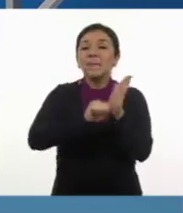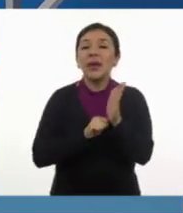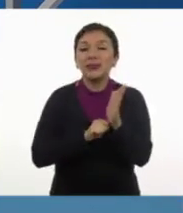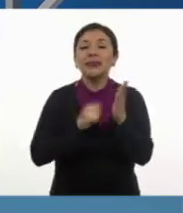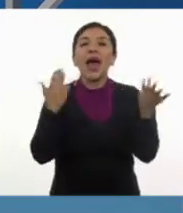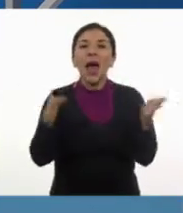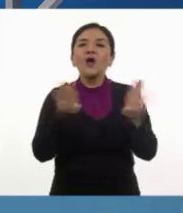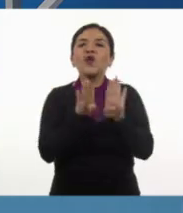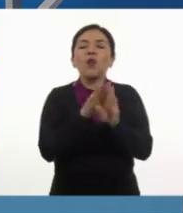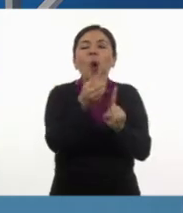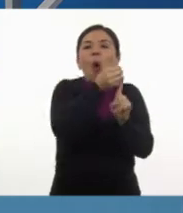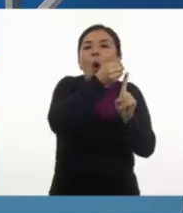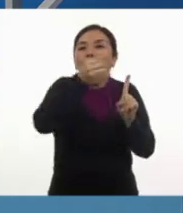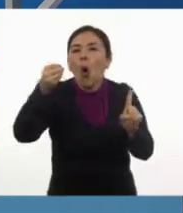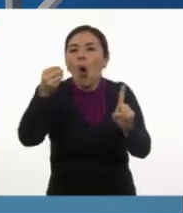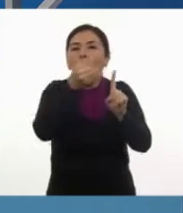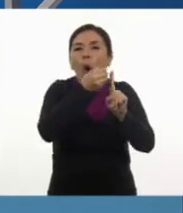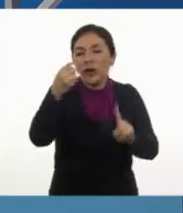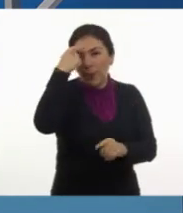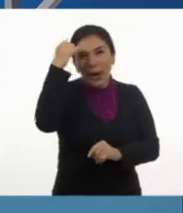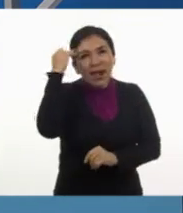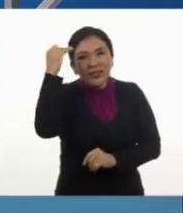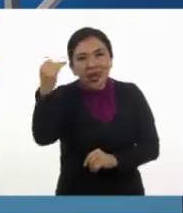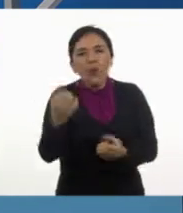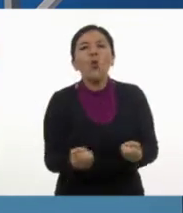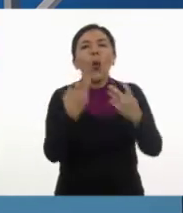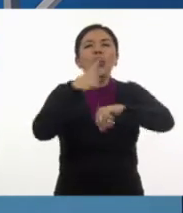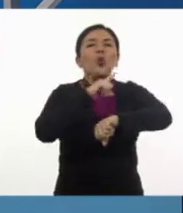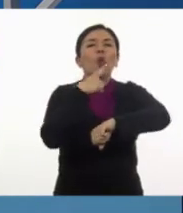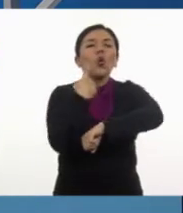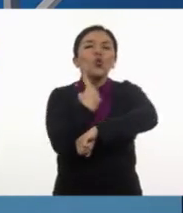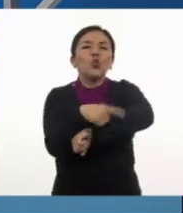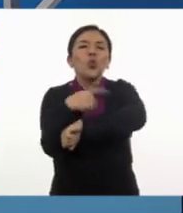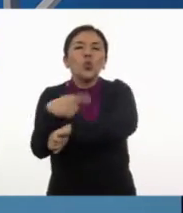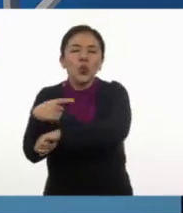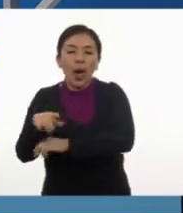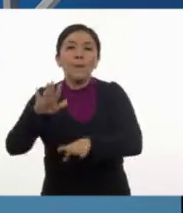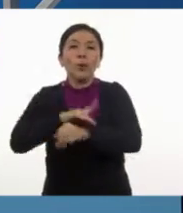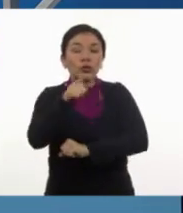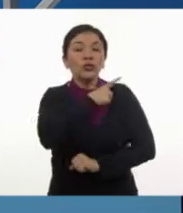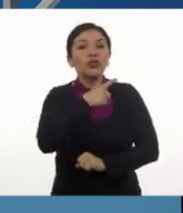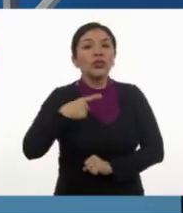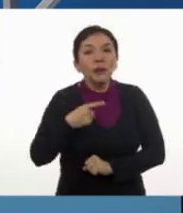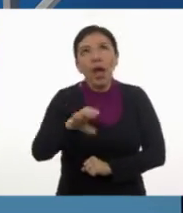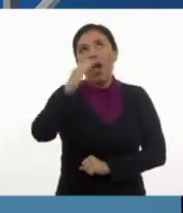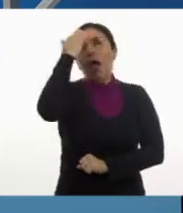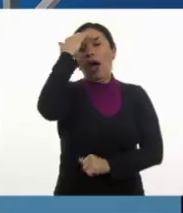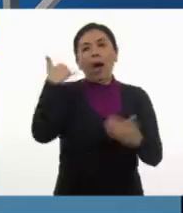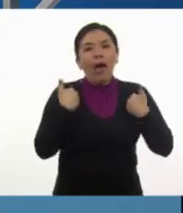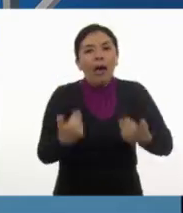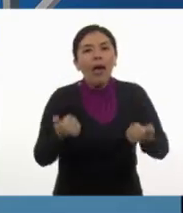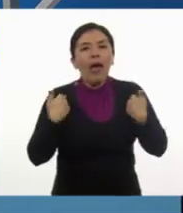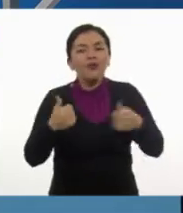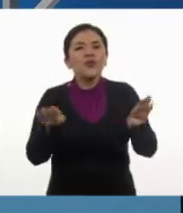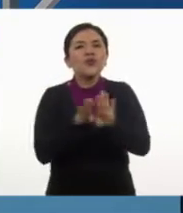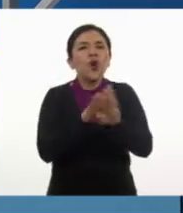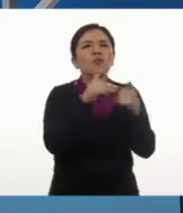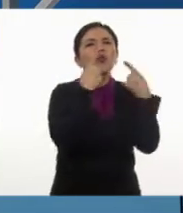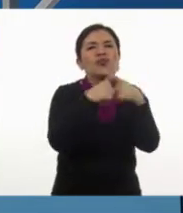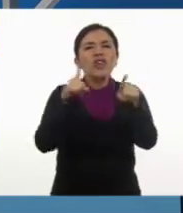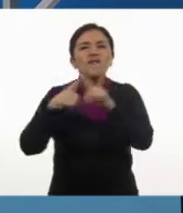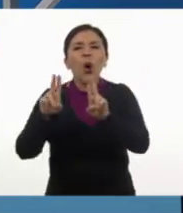forma de ordenar o medir el tiempo. Por eso debemos conocer y comprender diferentes